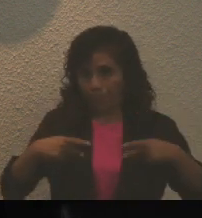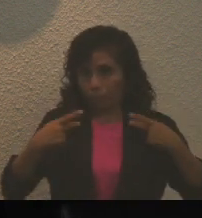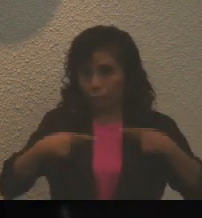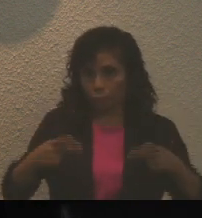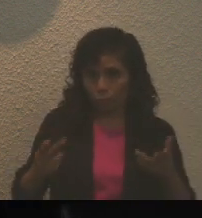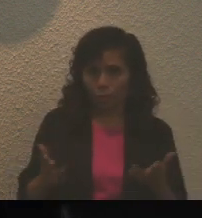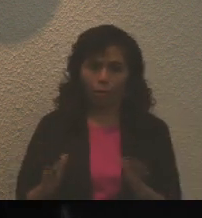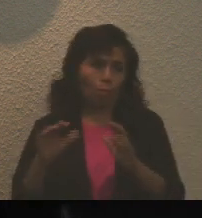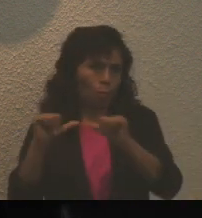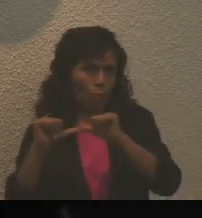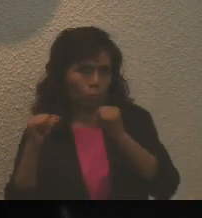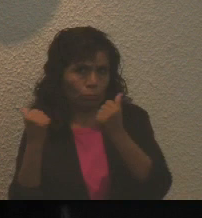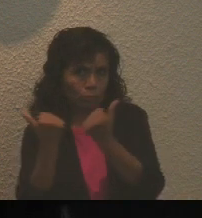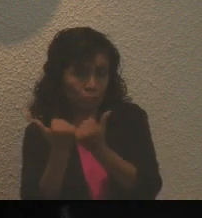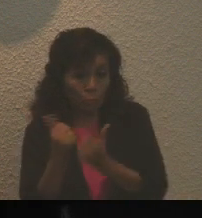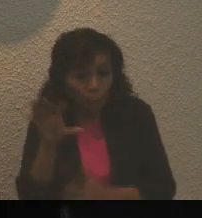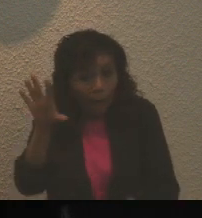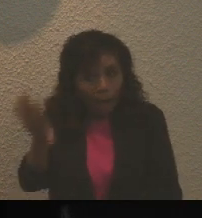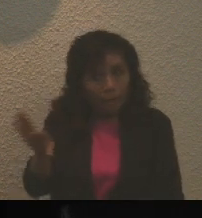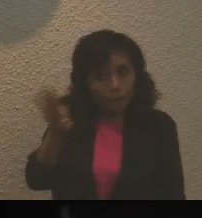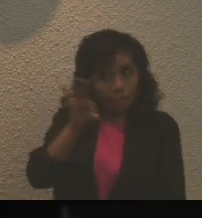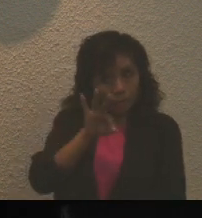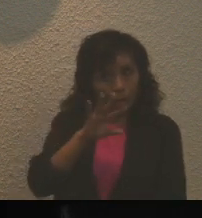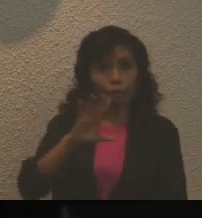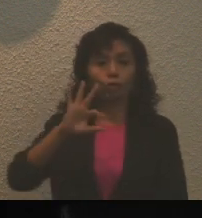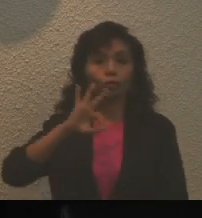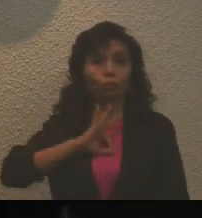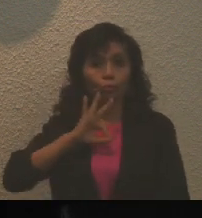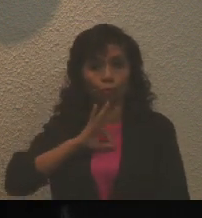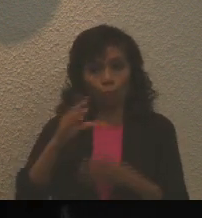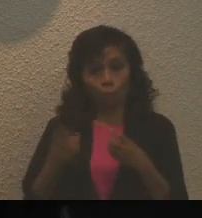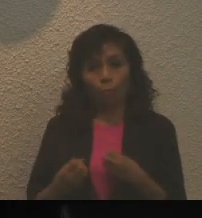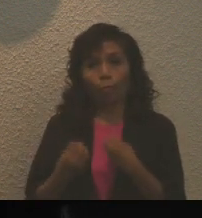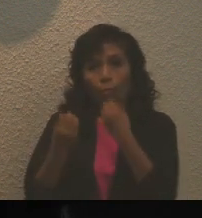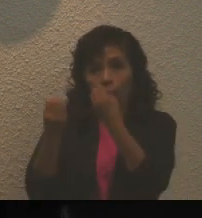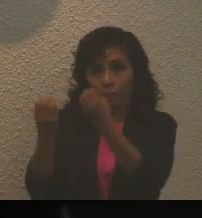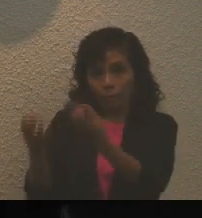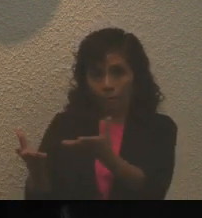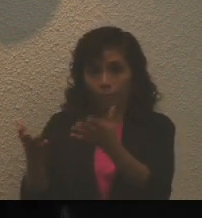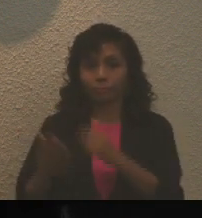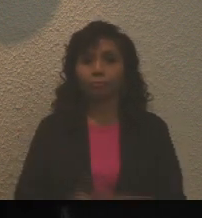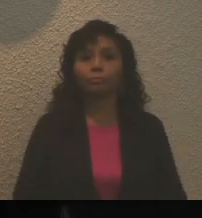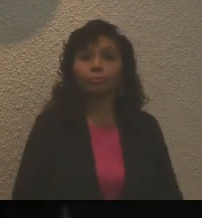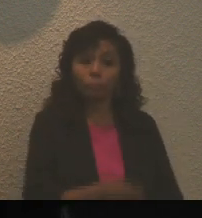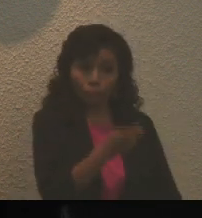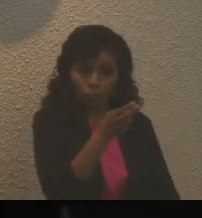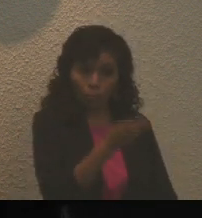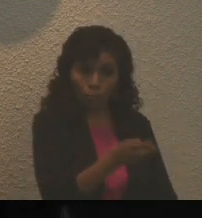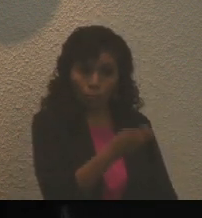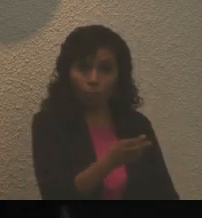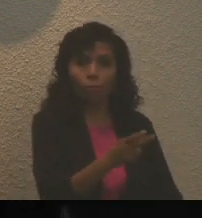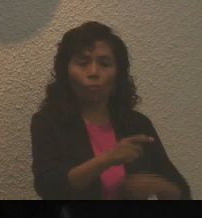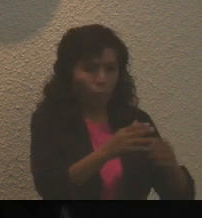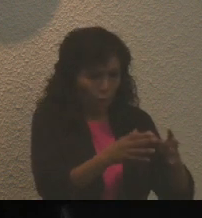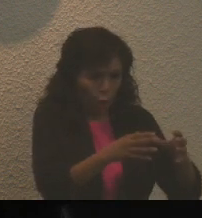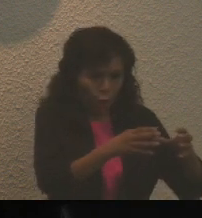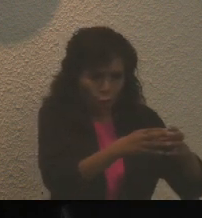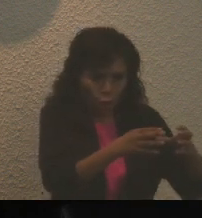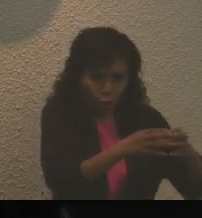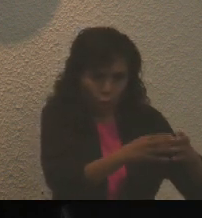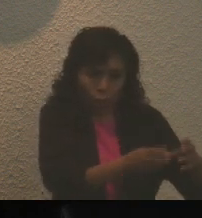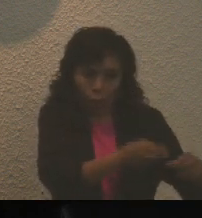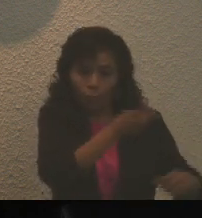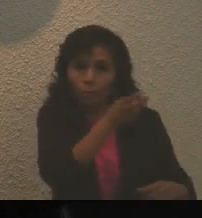o moral que recibirá la medalla. La comisión dictaminadora está integrada por